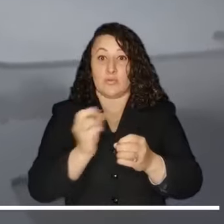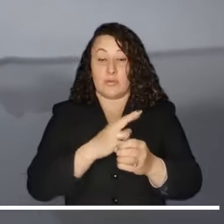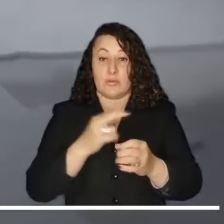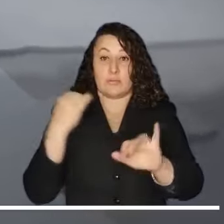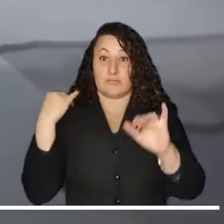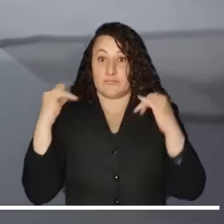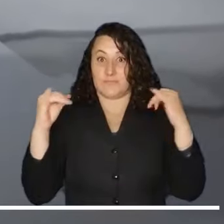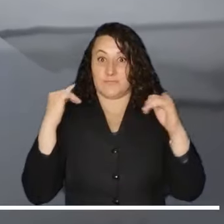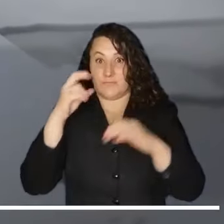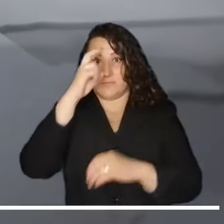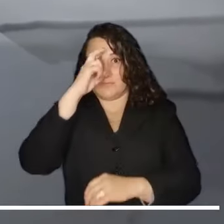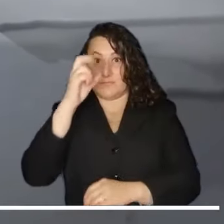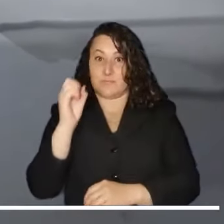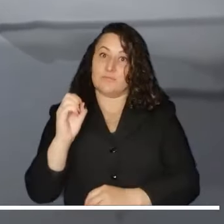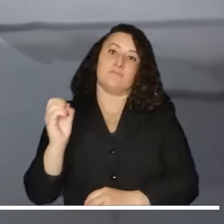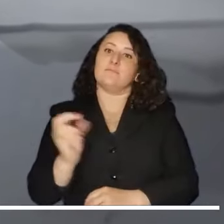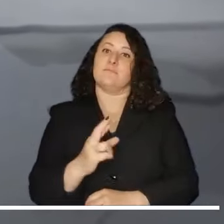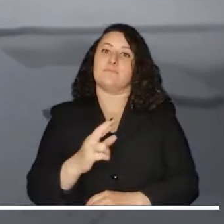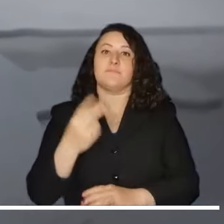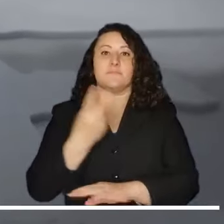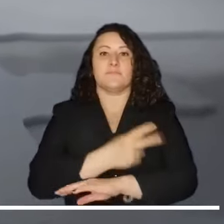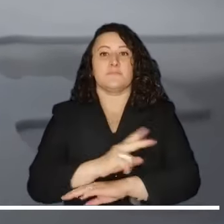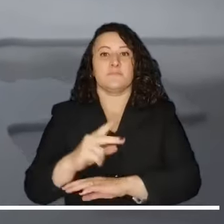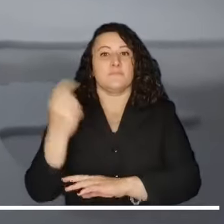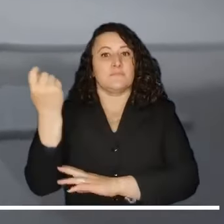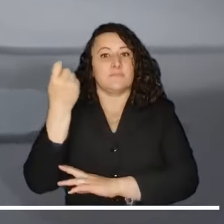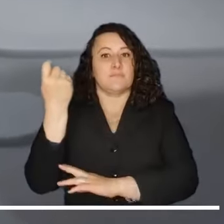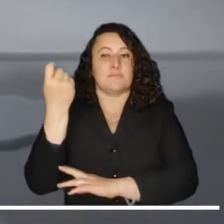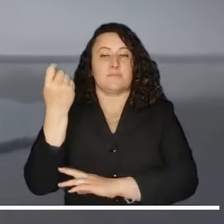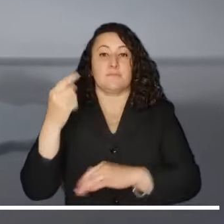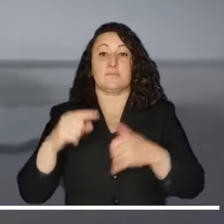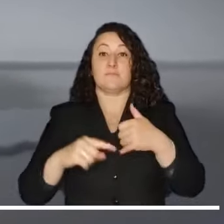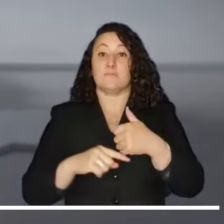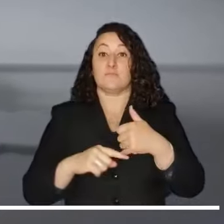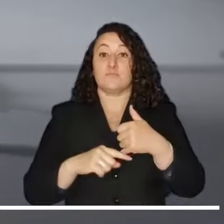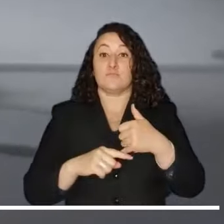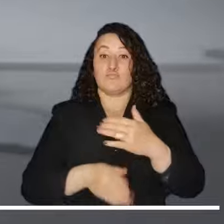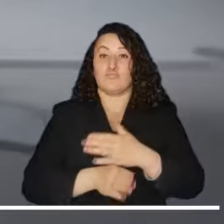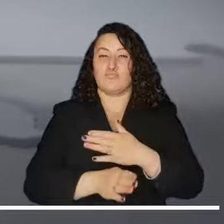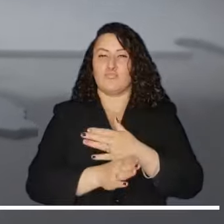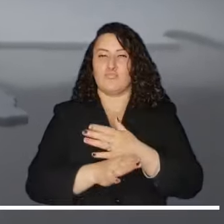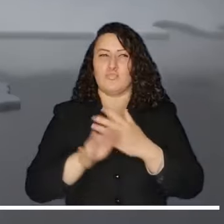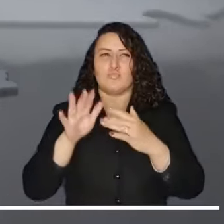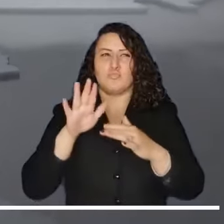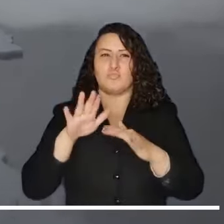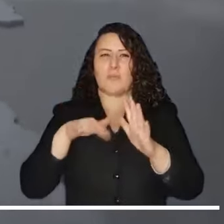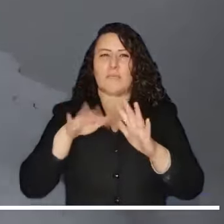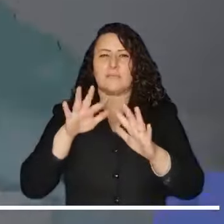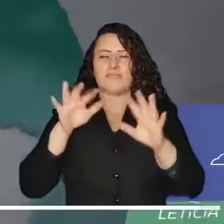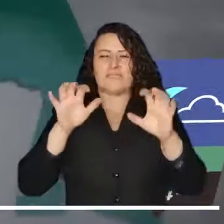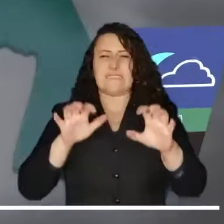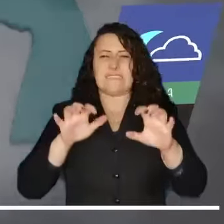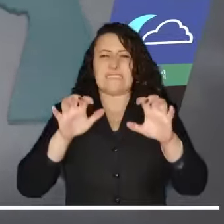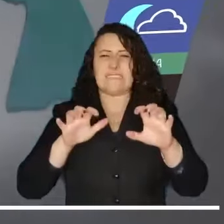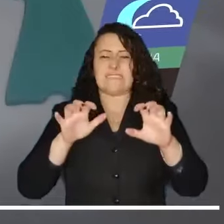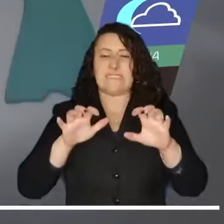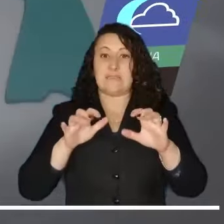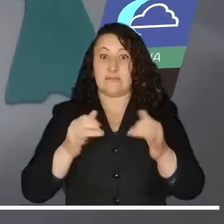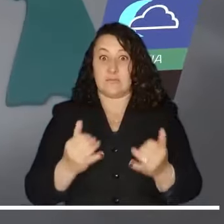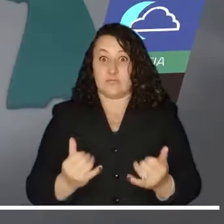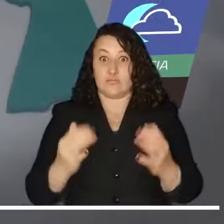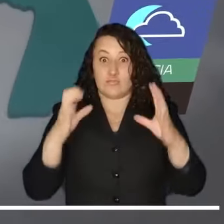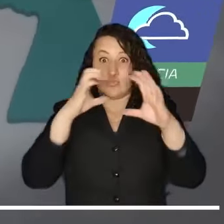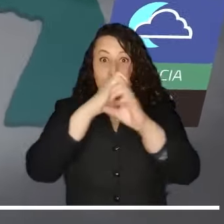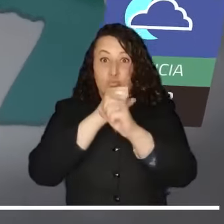Casanare, norte y oriente de Vichada y Meta. La Amazonía continúa presentando una marcada tendencia hacia las lluvias,